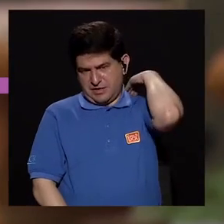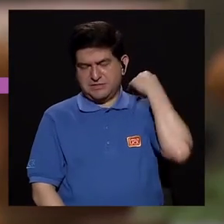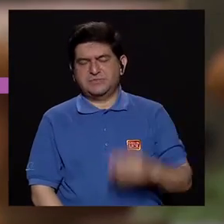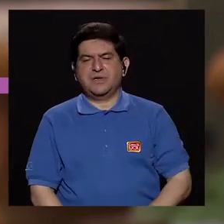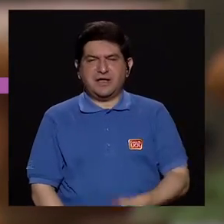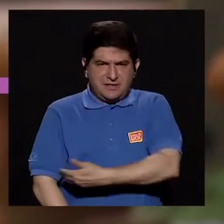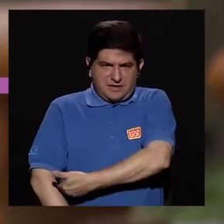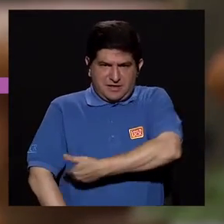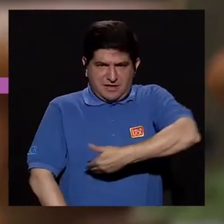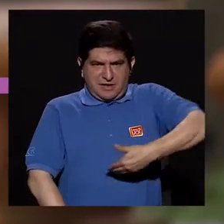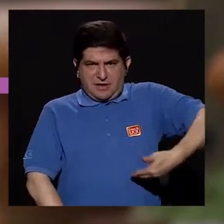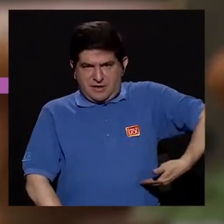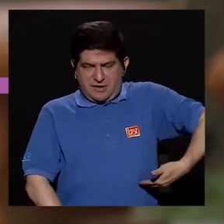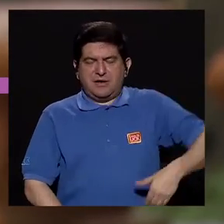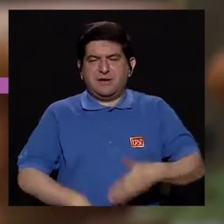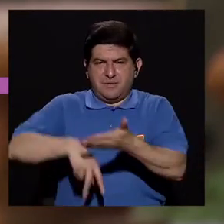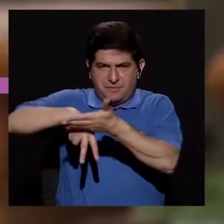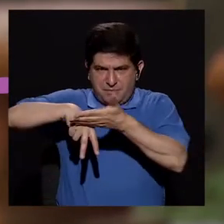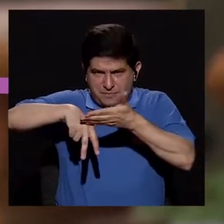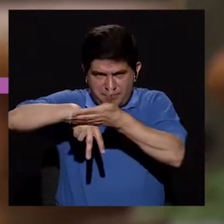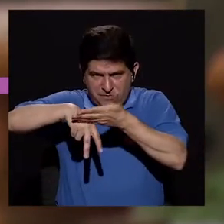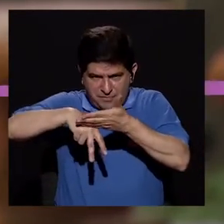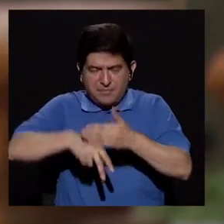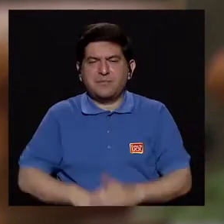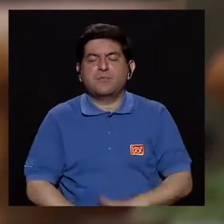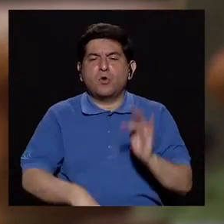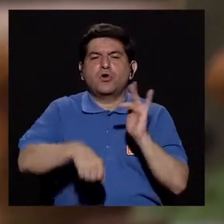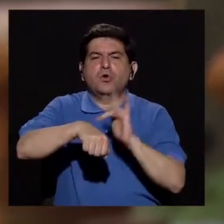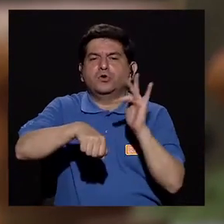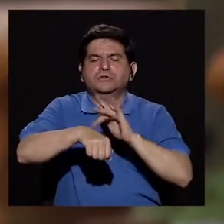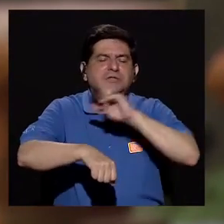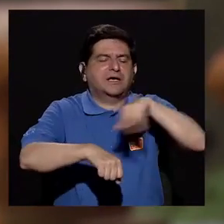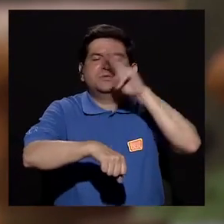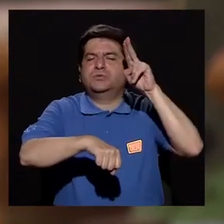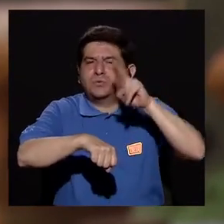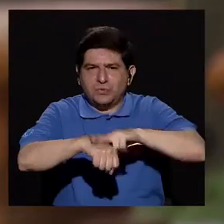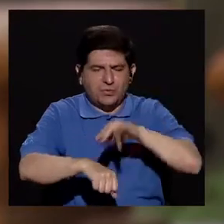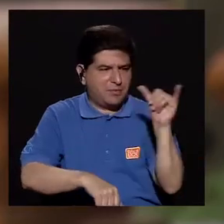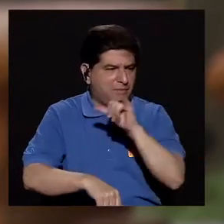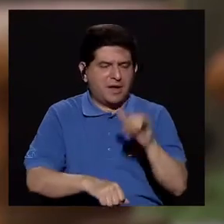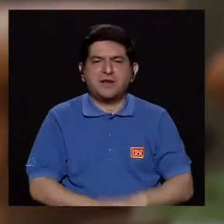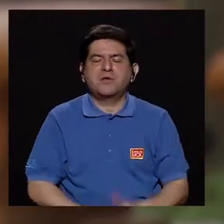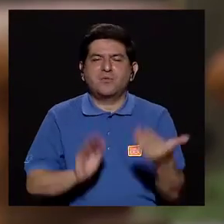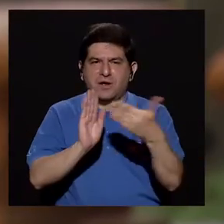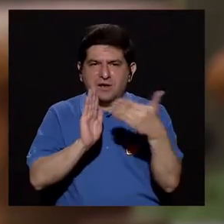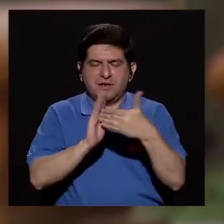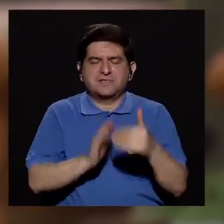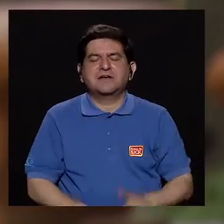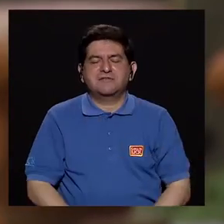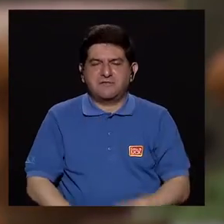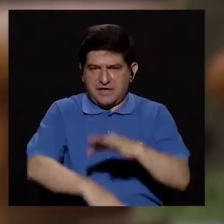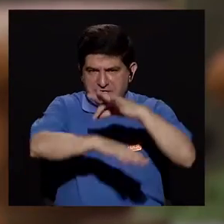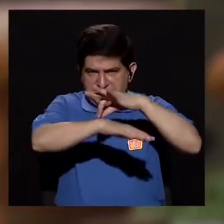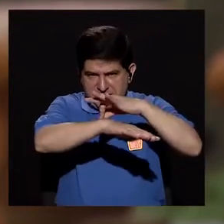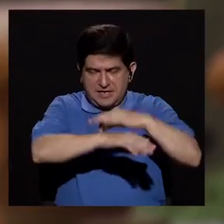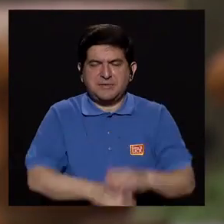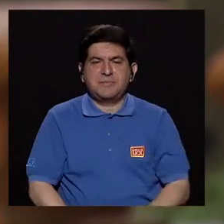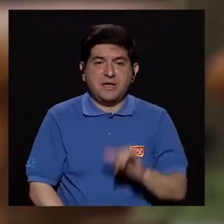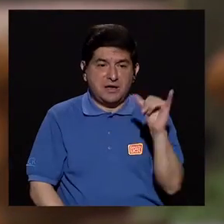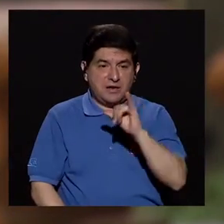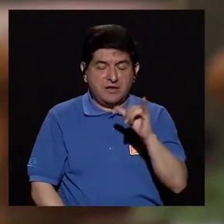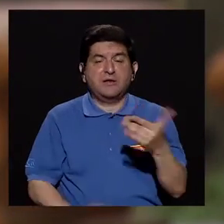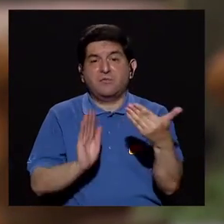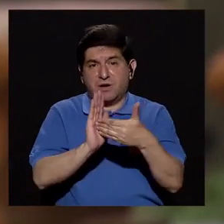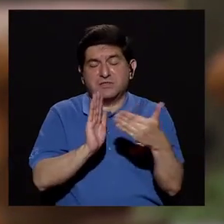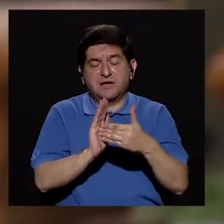va la línea del pantalón, bueno, o sea, por la fricción pues es normal, al igual que se irrita la piel común y corriente, sin lunar